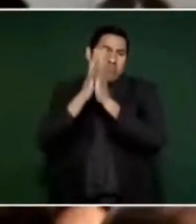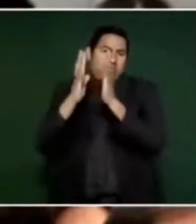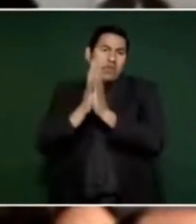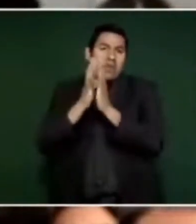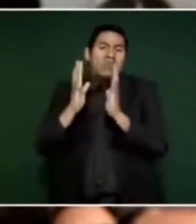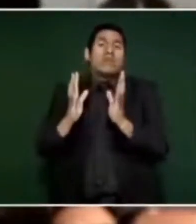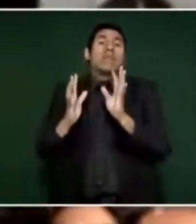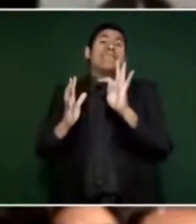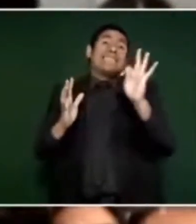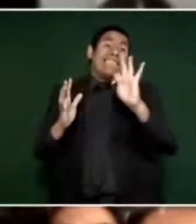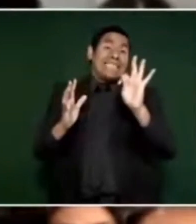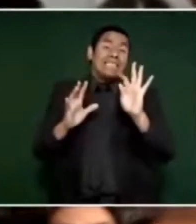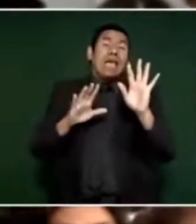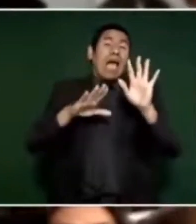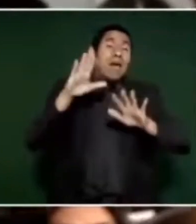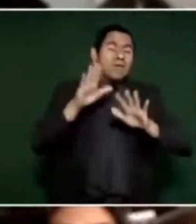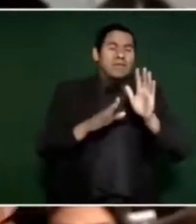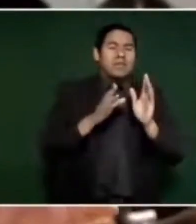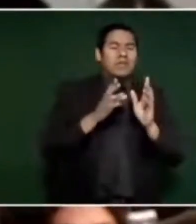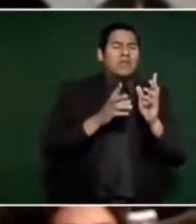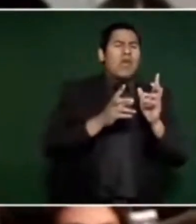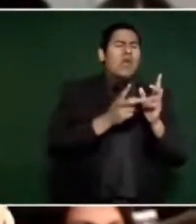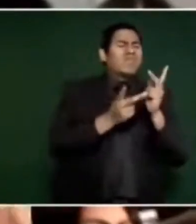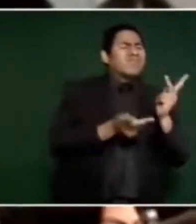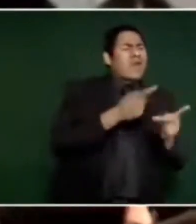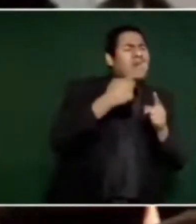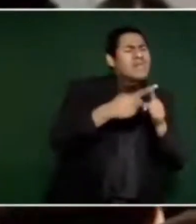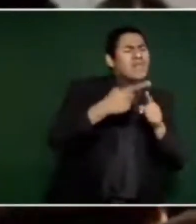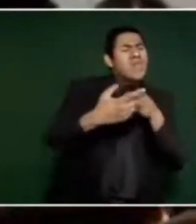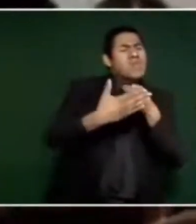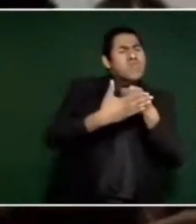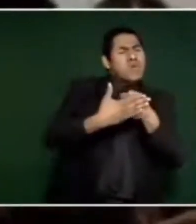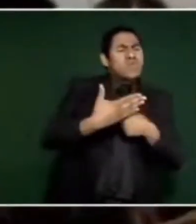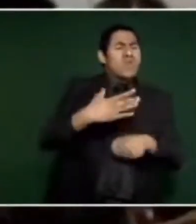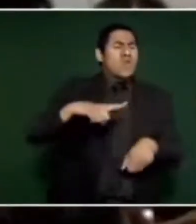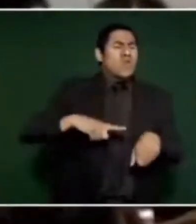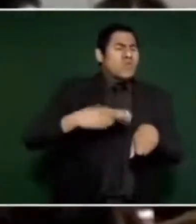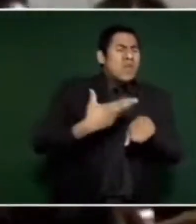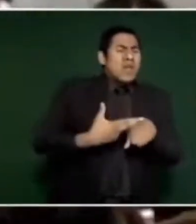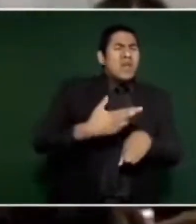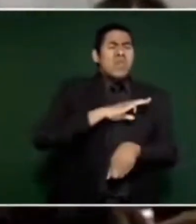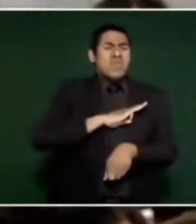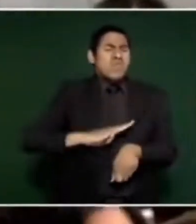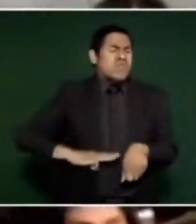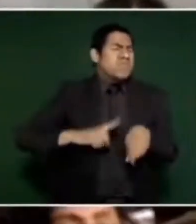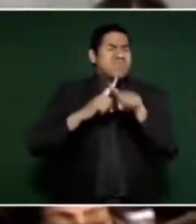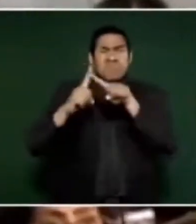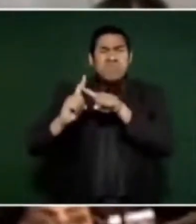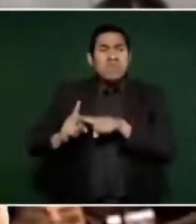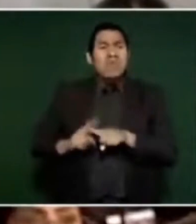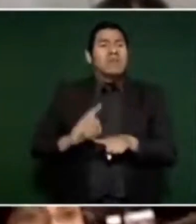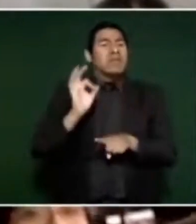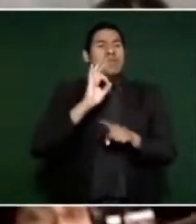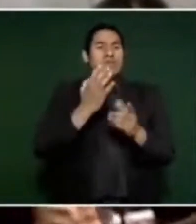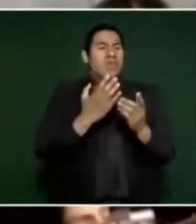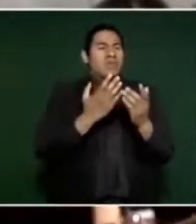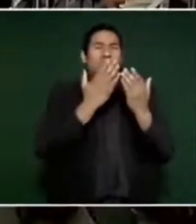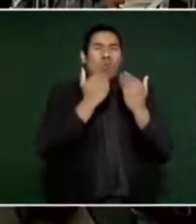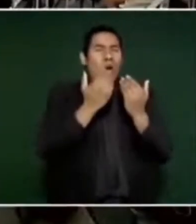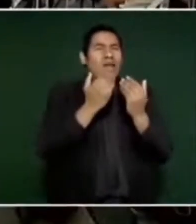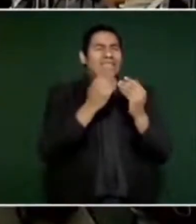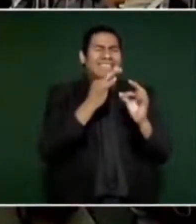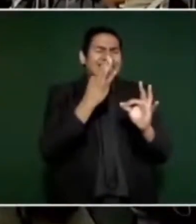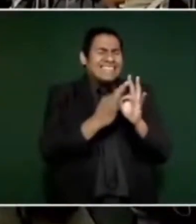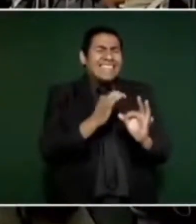no termina de favorecer a alguien, puede llegar a haber pues algún matiz de ruptura. Entonces,